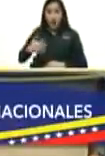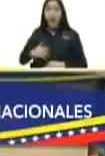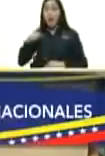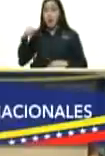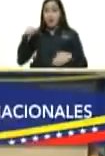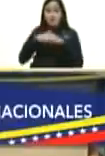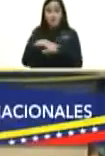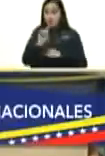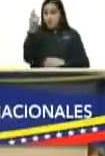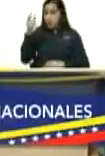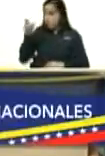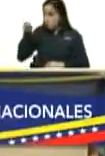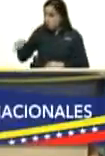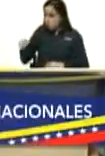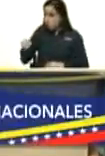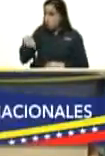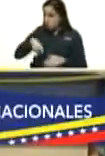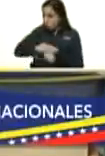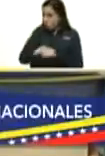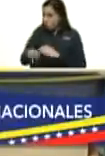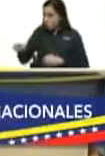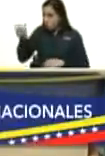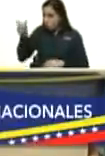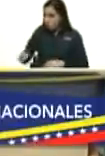Tú no eres futbolista Monedero